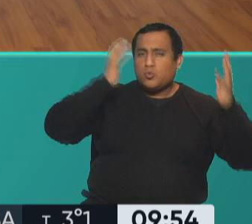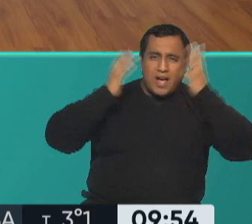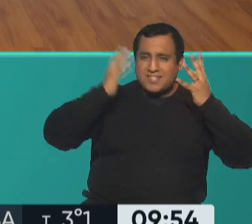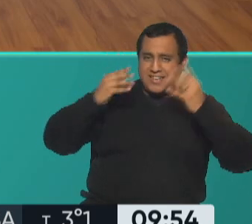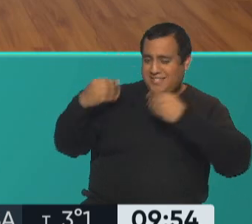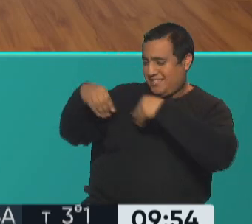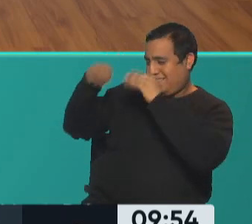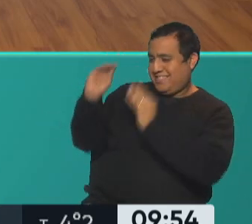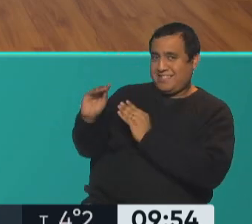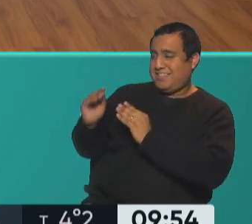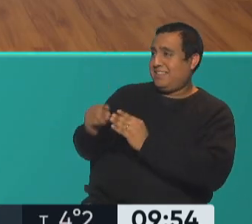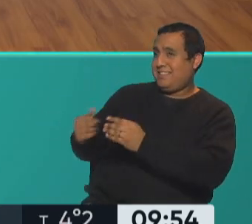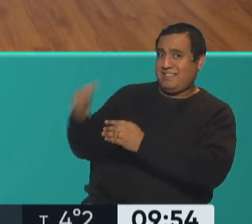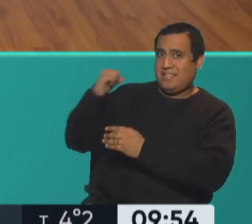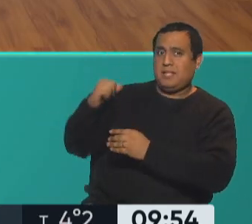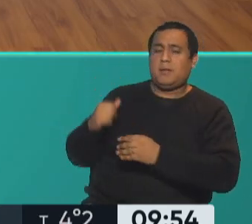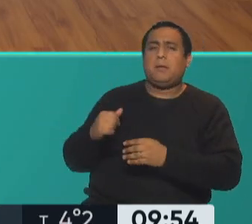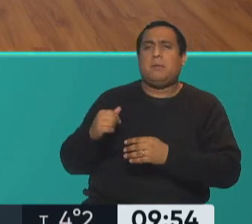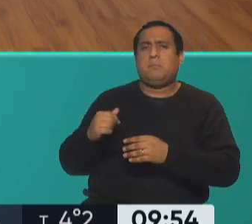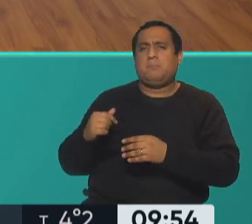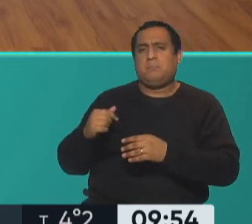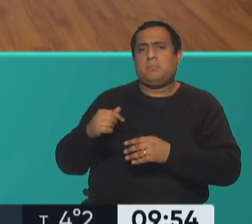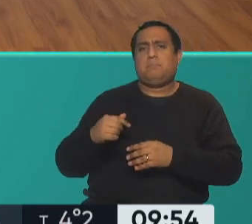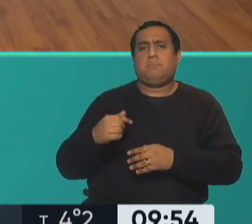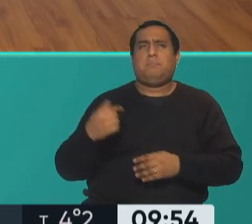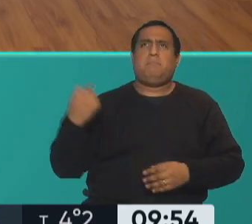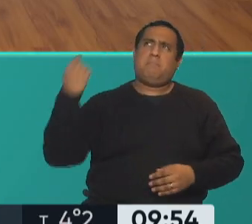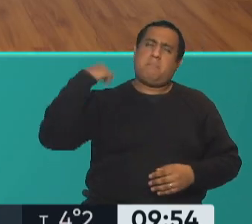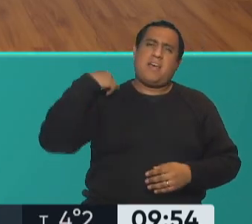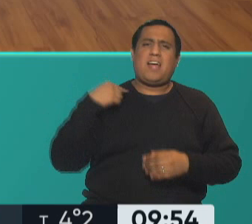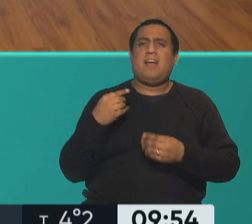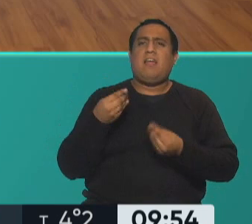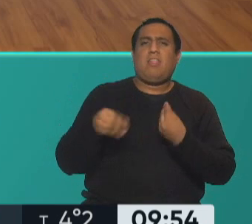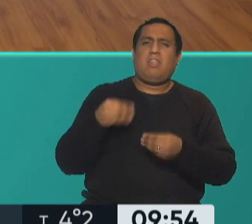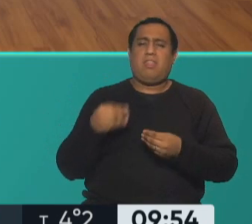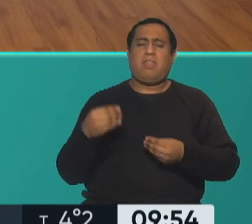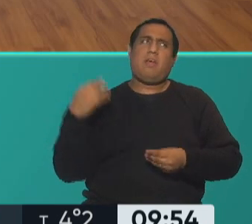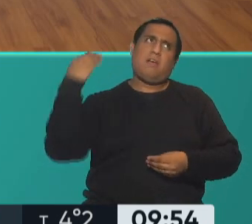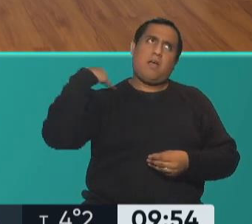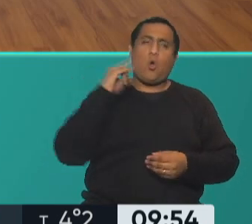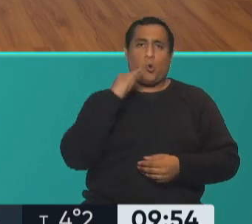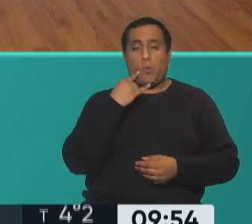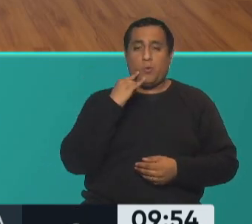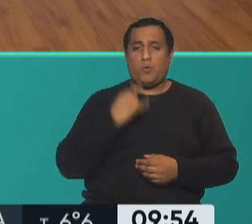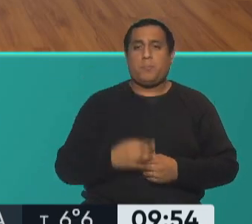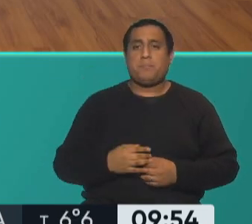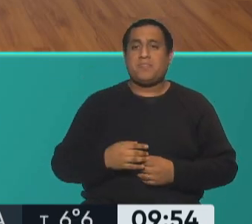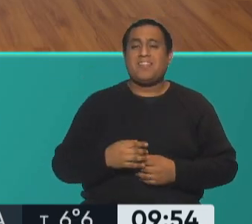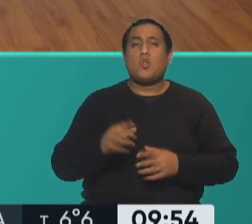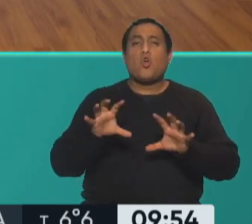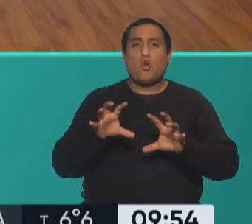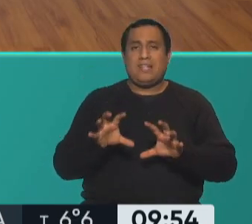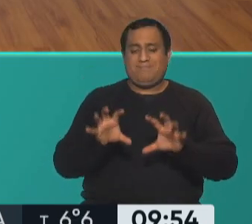ese bordecito que por ahí es un poquito ¿no? eso también depende de la silla de cada uno y lo que voy a hacer es pegar bien la cola